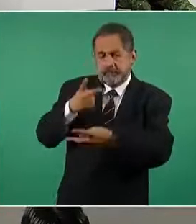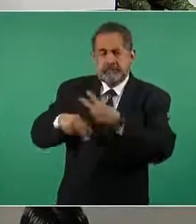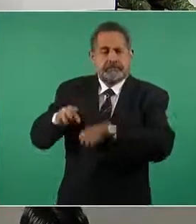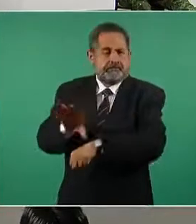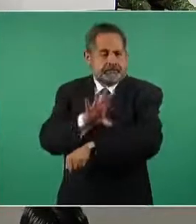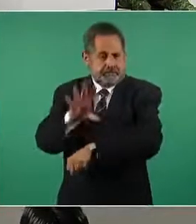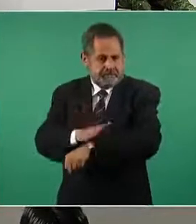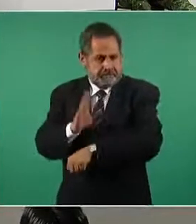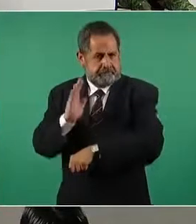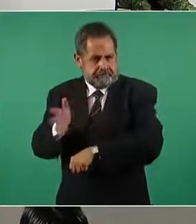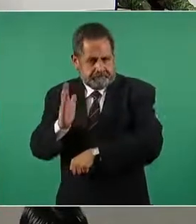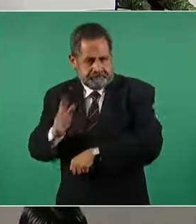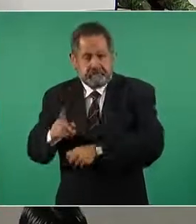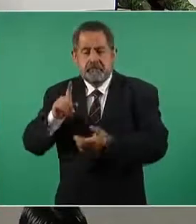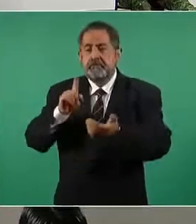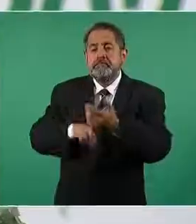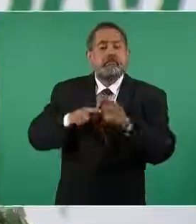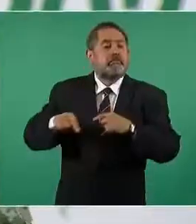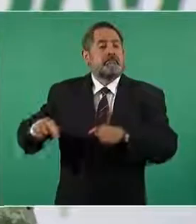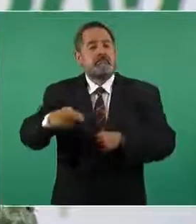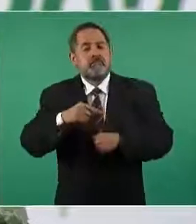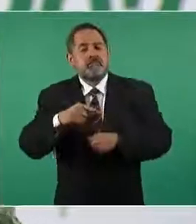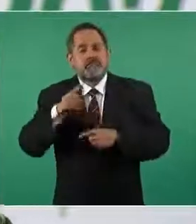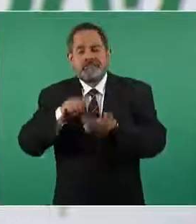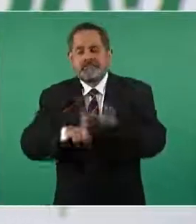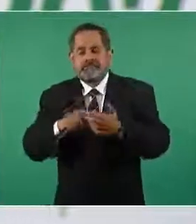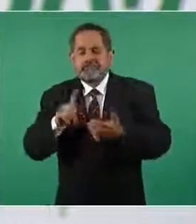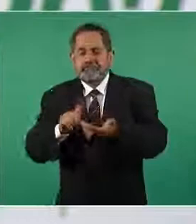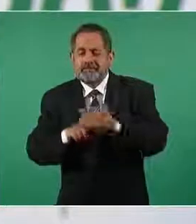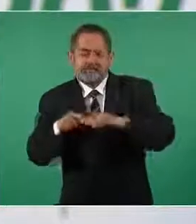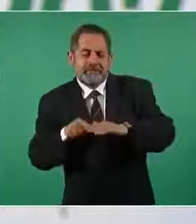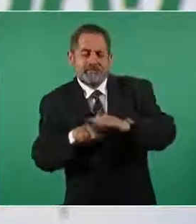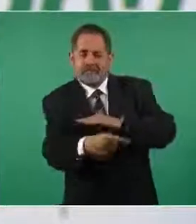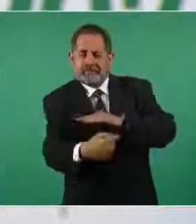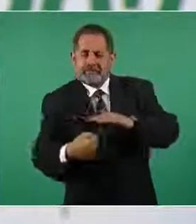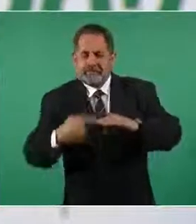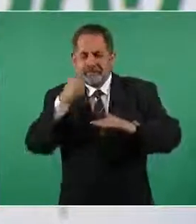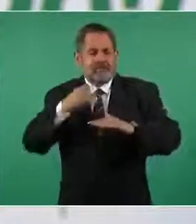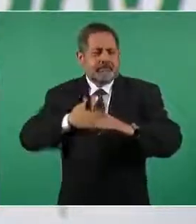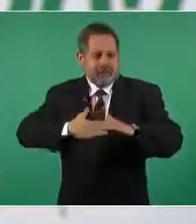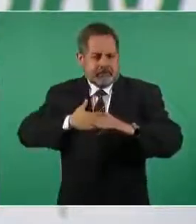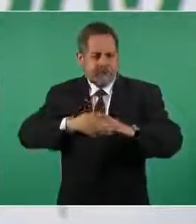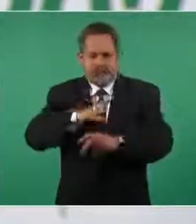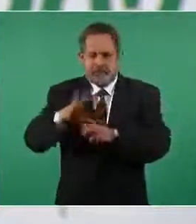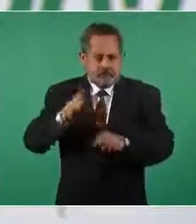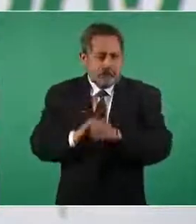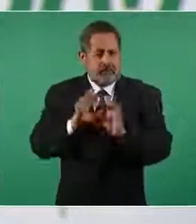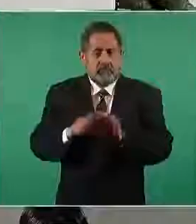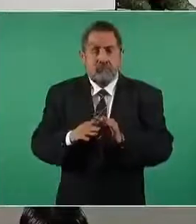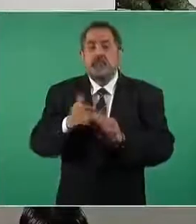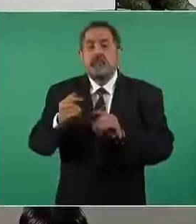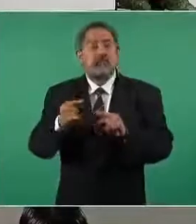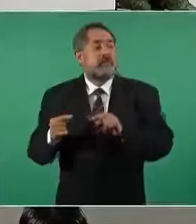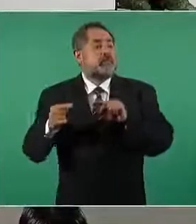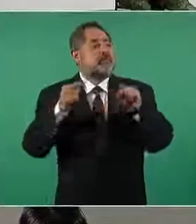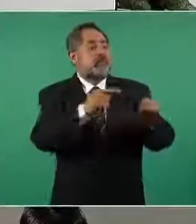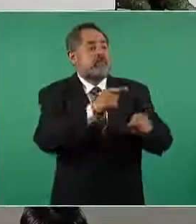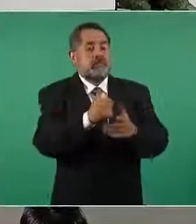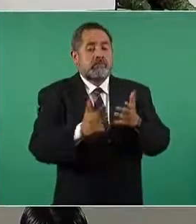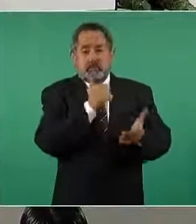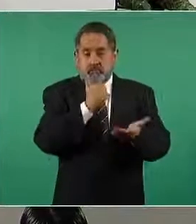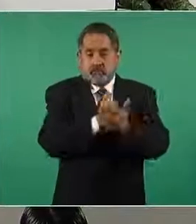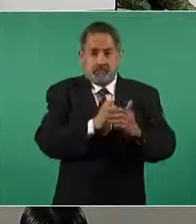las redes hidráulicas y sanitarias así como la reubicación de todas las instalaciones de la ciudad militar como lo mencionó mi general secretario